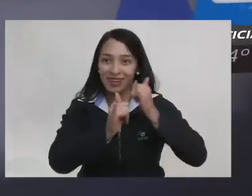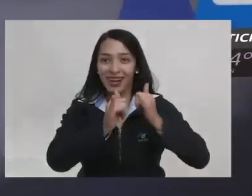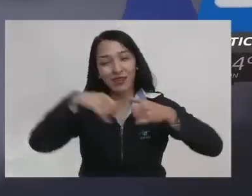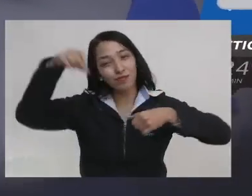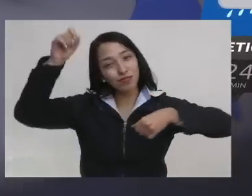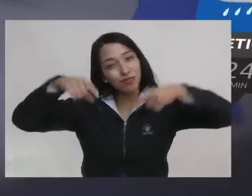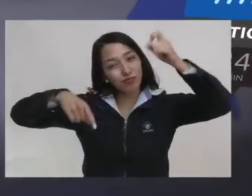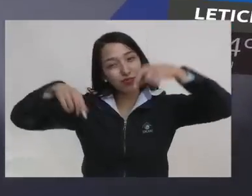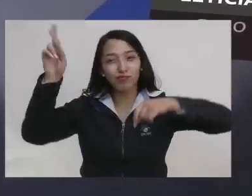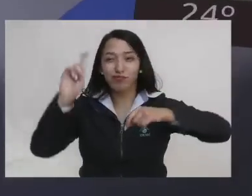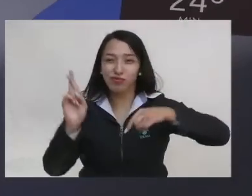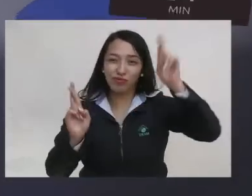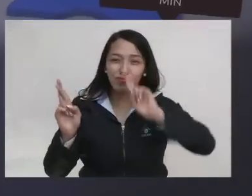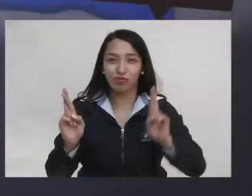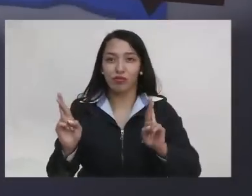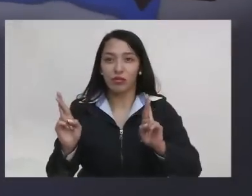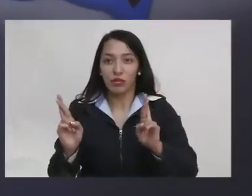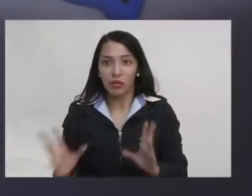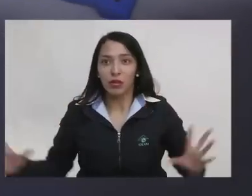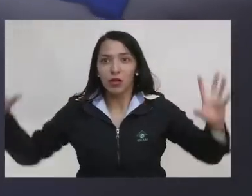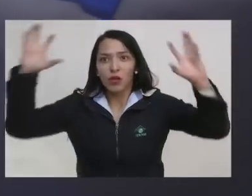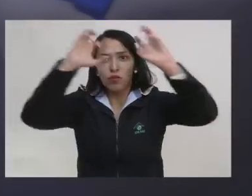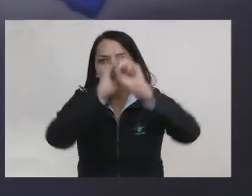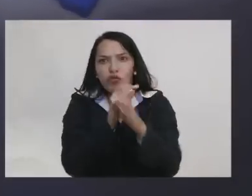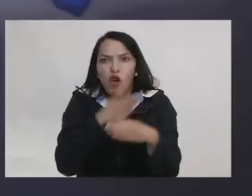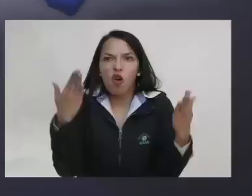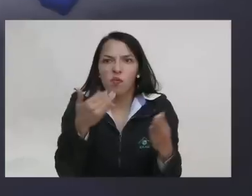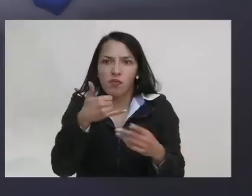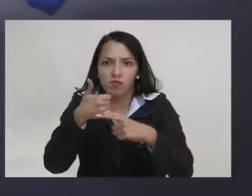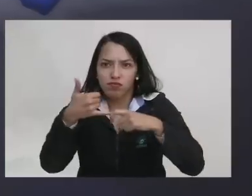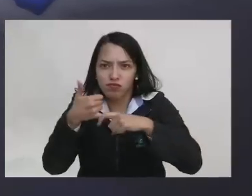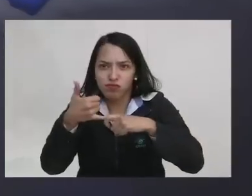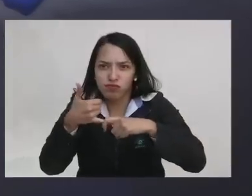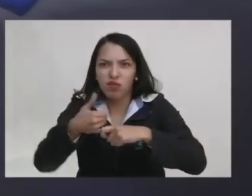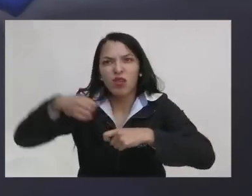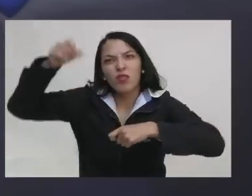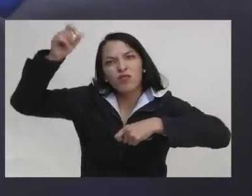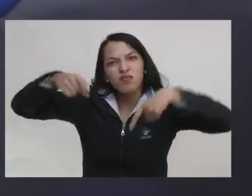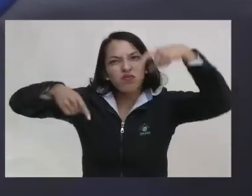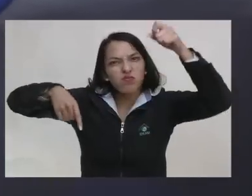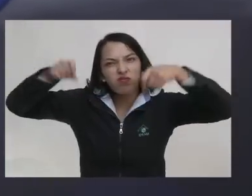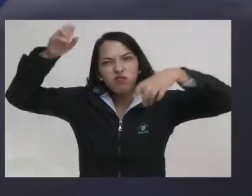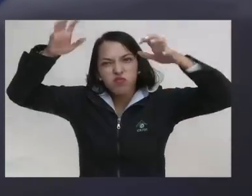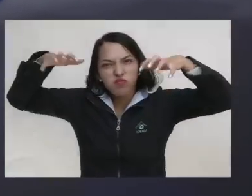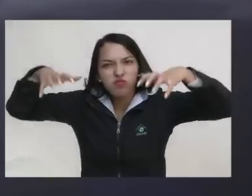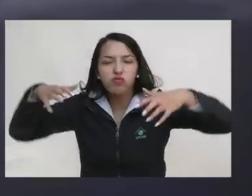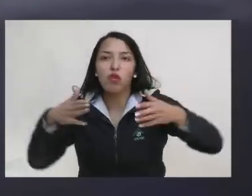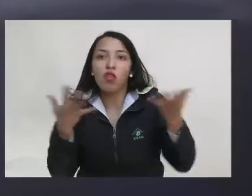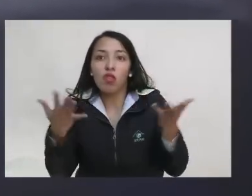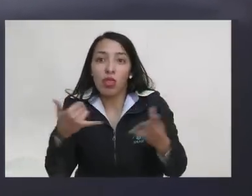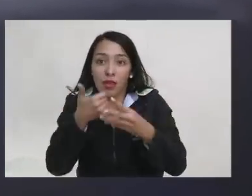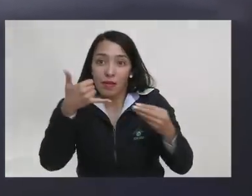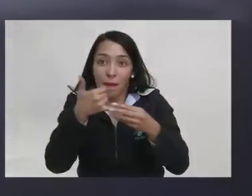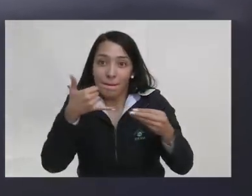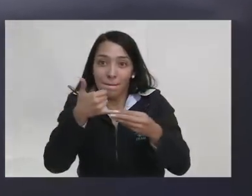Durante la noche en la región amazónica tendremos lluvias de variada intensidad sobre Baupés, Guainía y Amazonas.